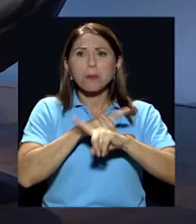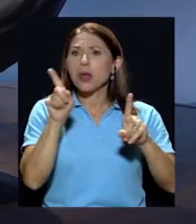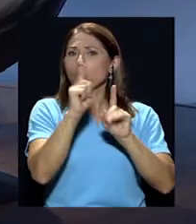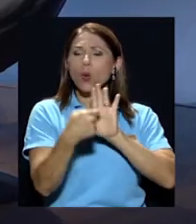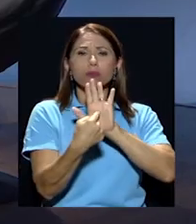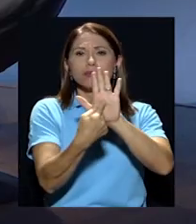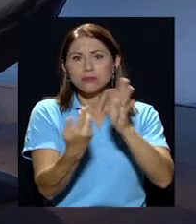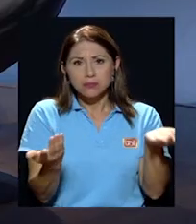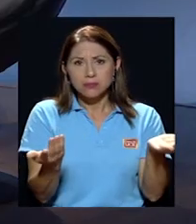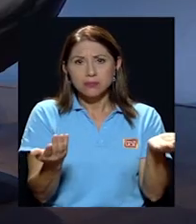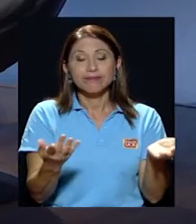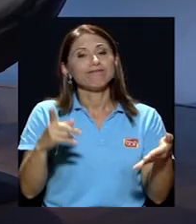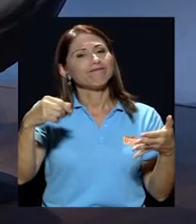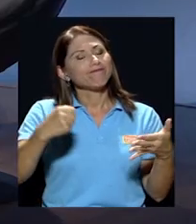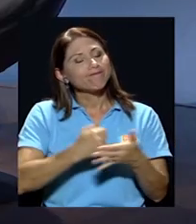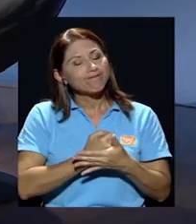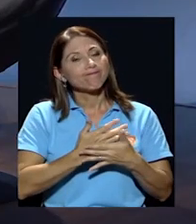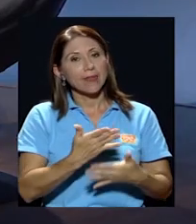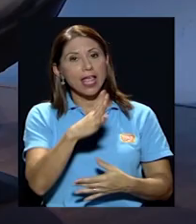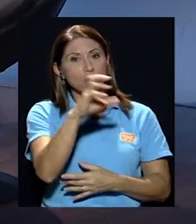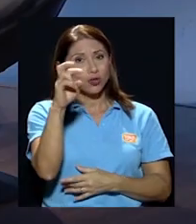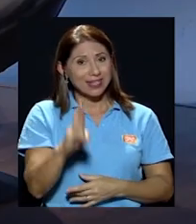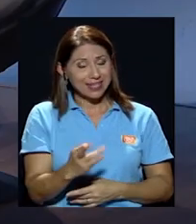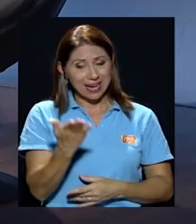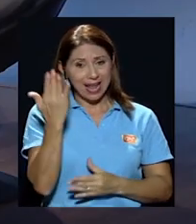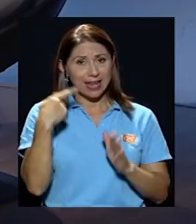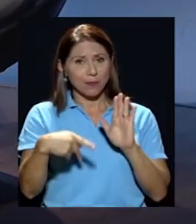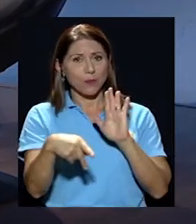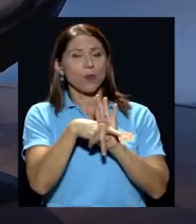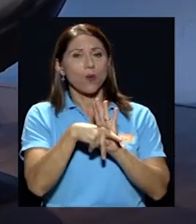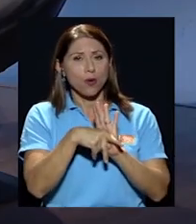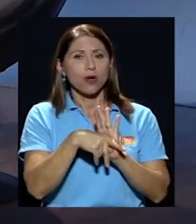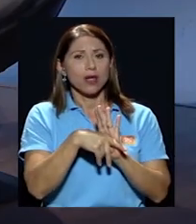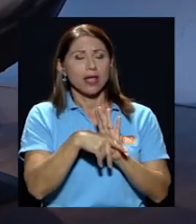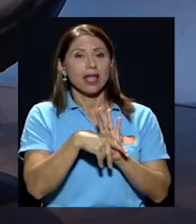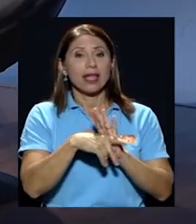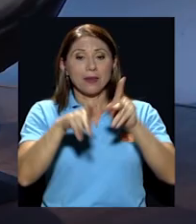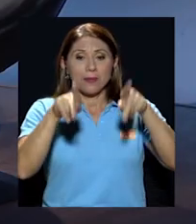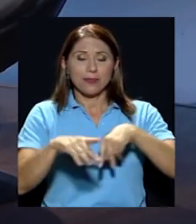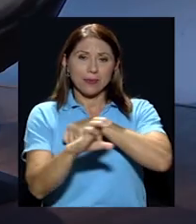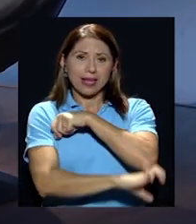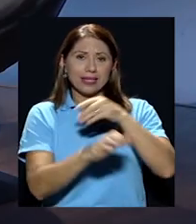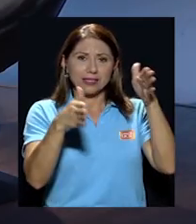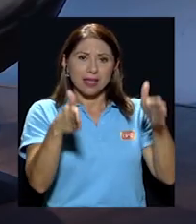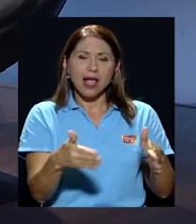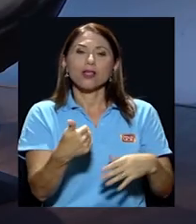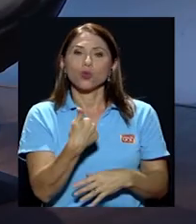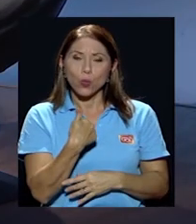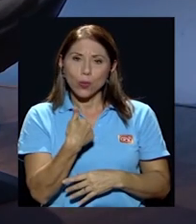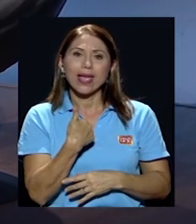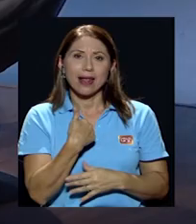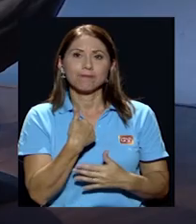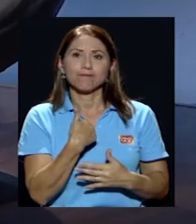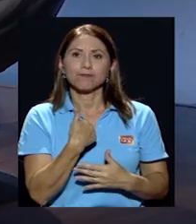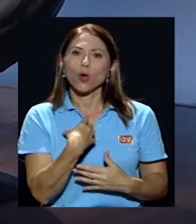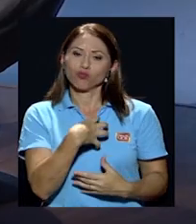Bueno lamentablemente en Costa Rica era prohibido que los extranjeros tuvieran fueran